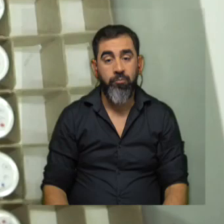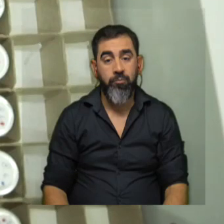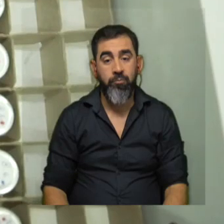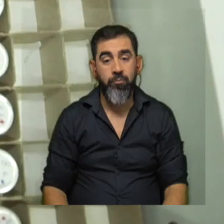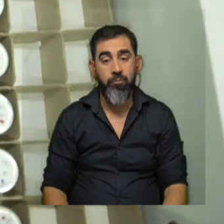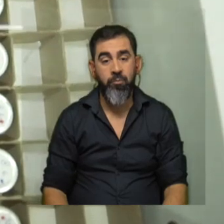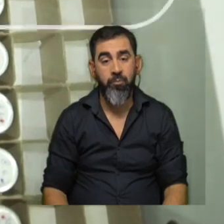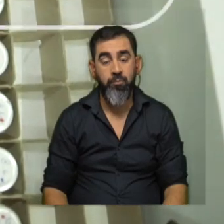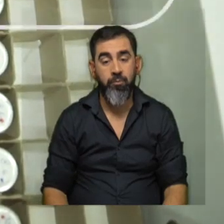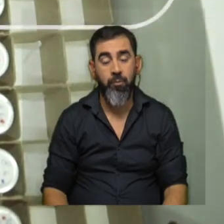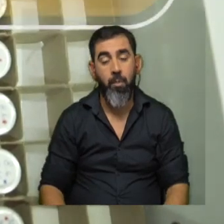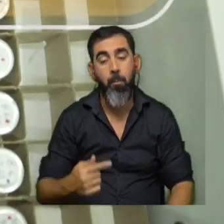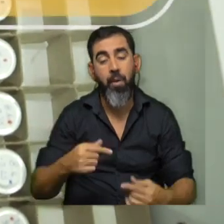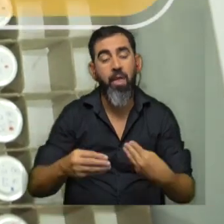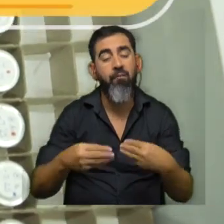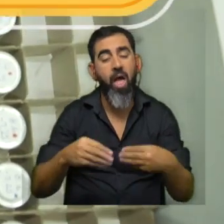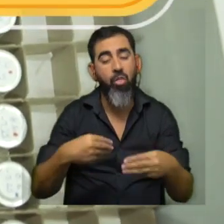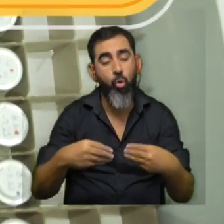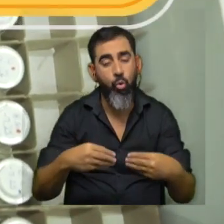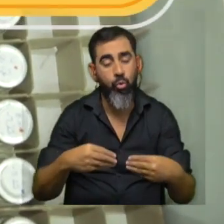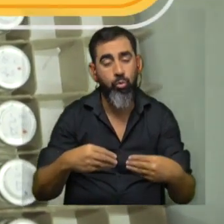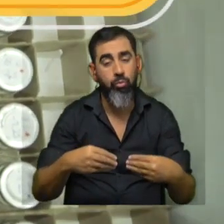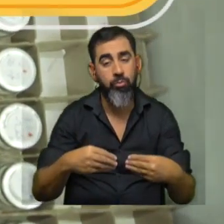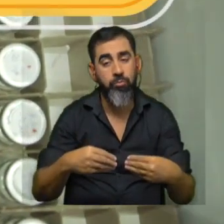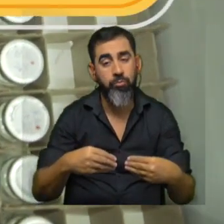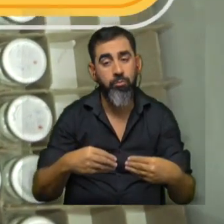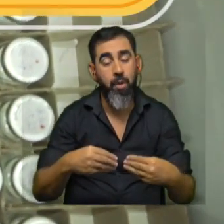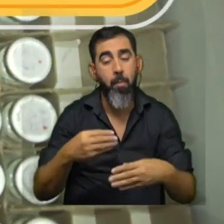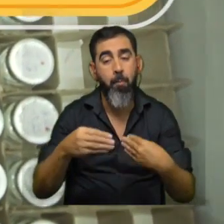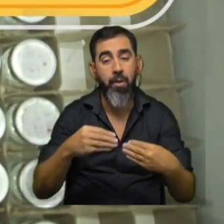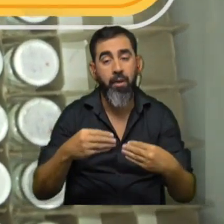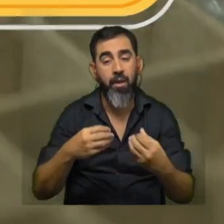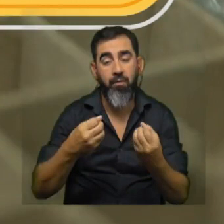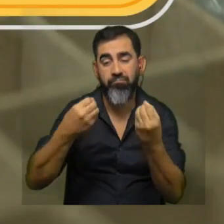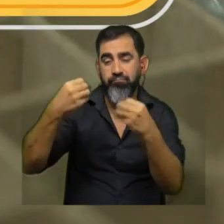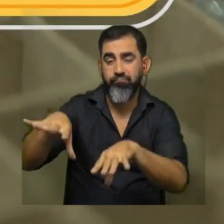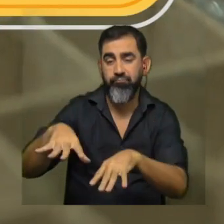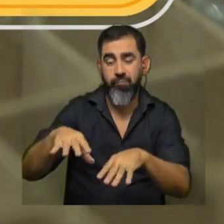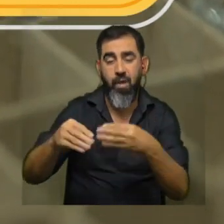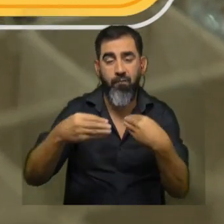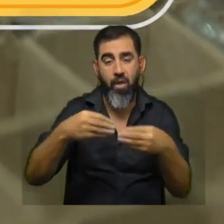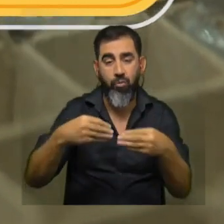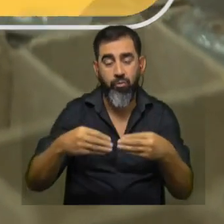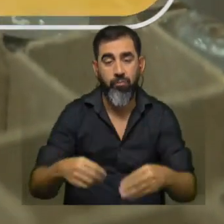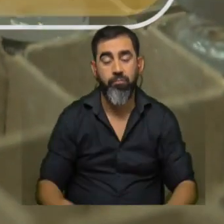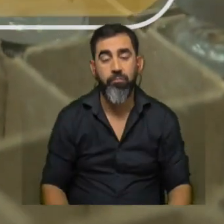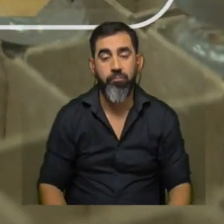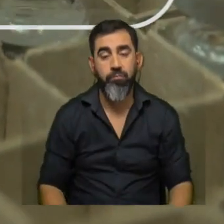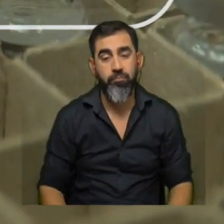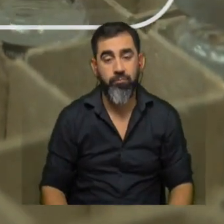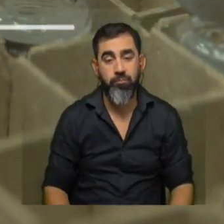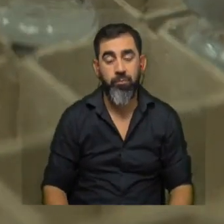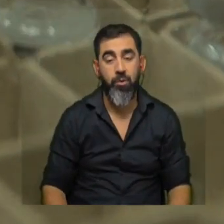los materiales blandos se transformaron en materiales descartables blandos y se